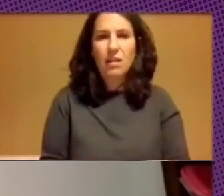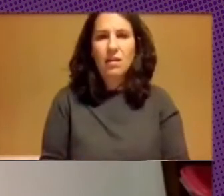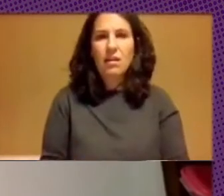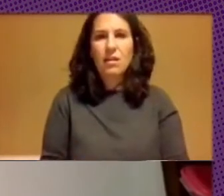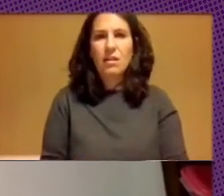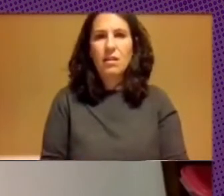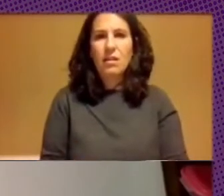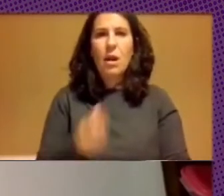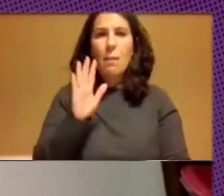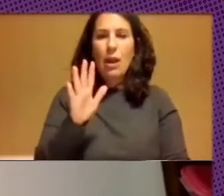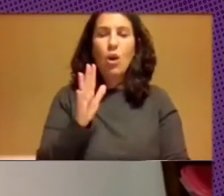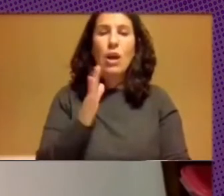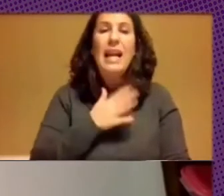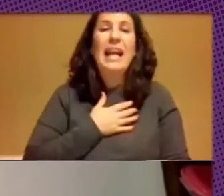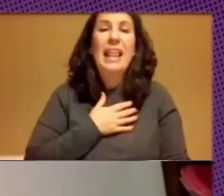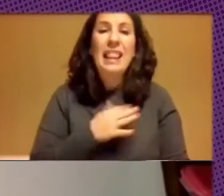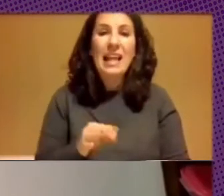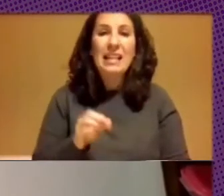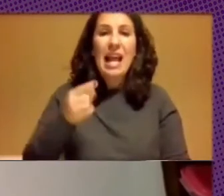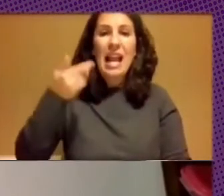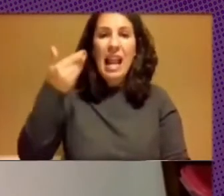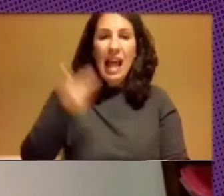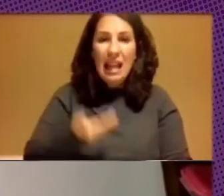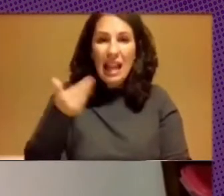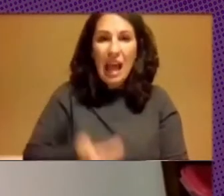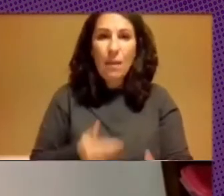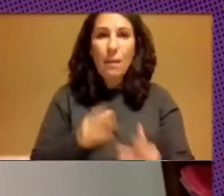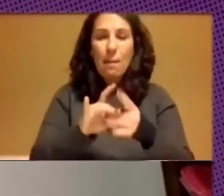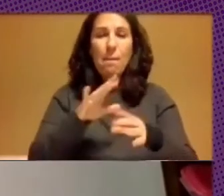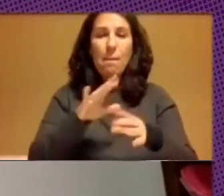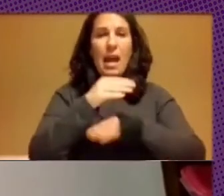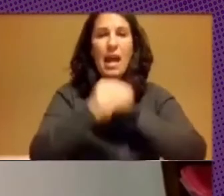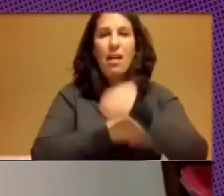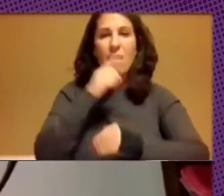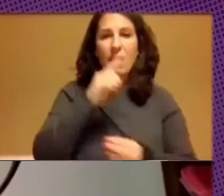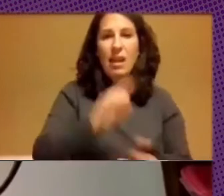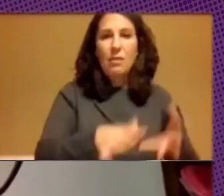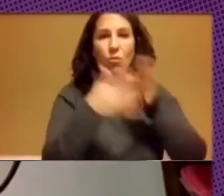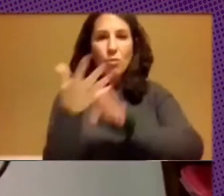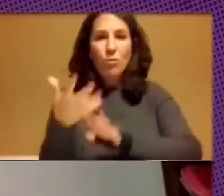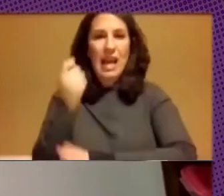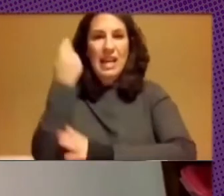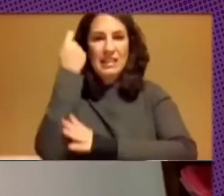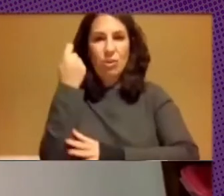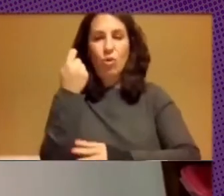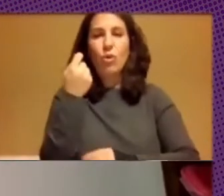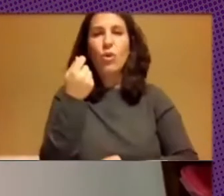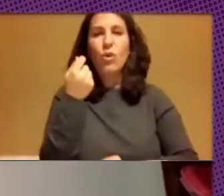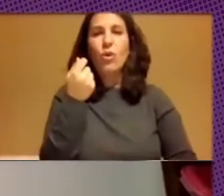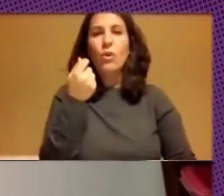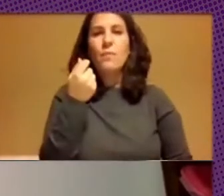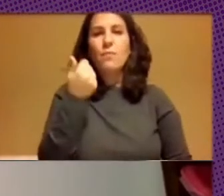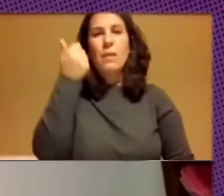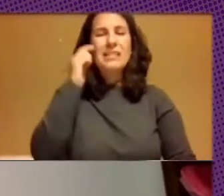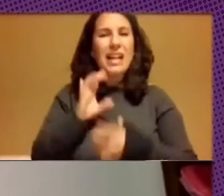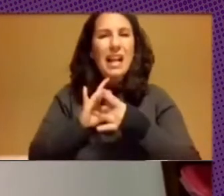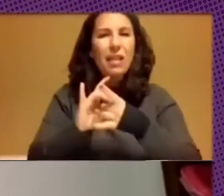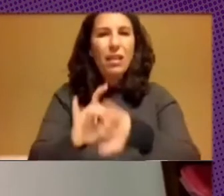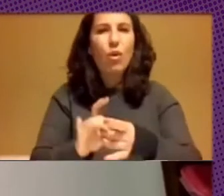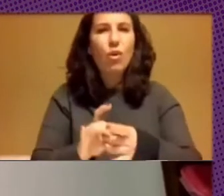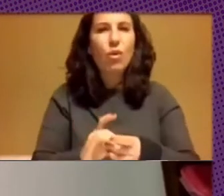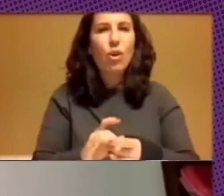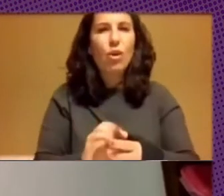Y quizás la clave, una de las claves para poder implantar con éxito software libre en el Estado, tiene que ver con lograr armar un